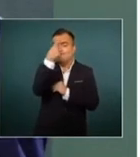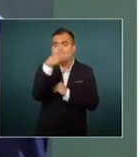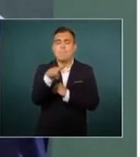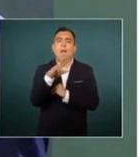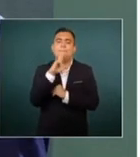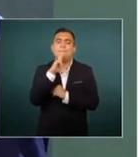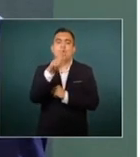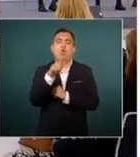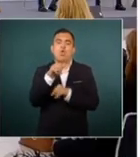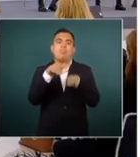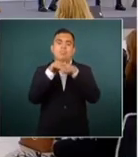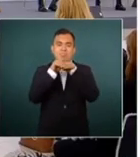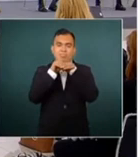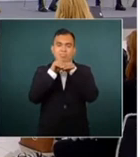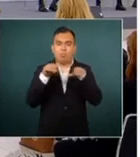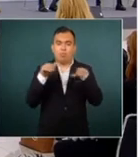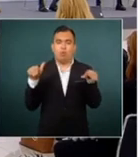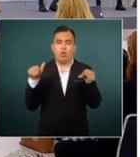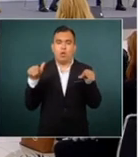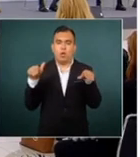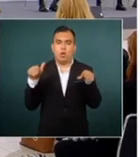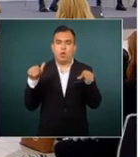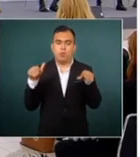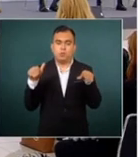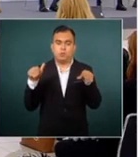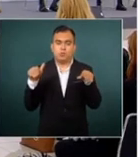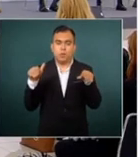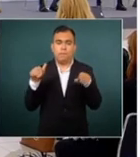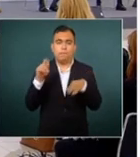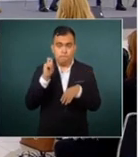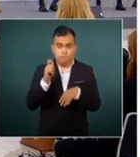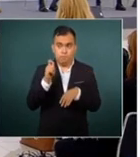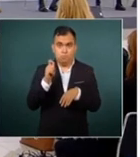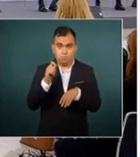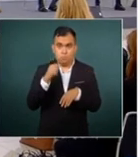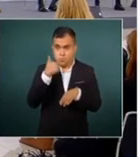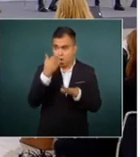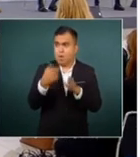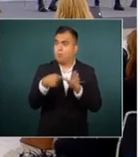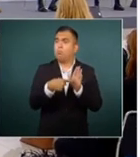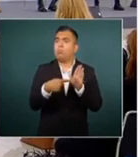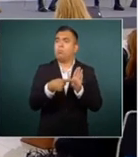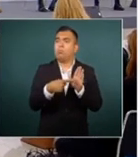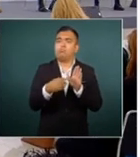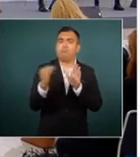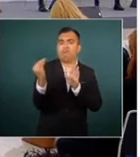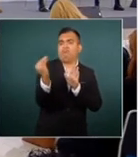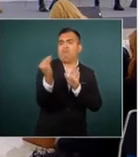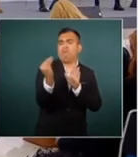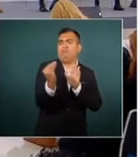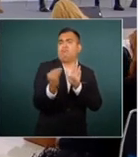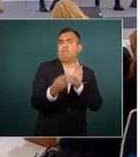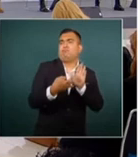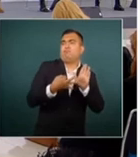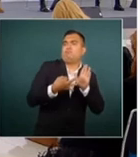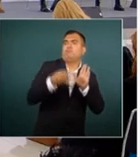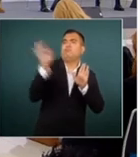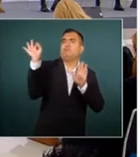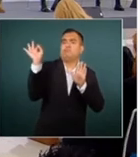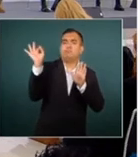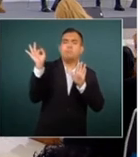pudieran poner el desplegado que más